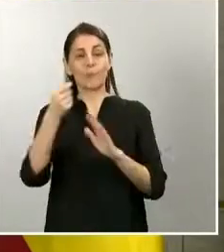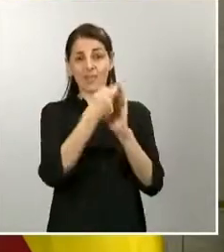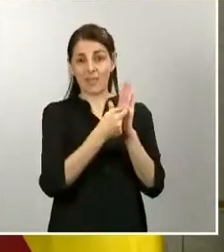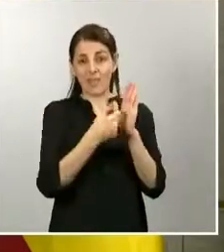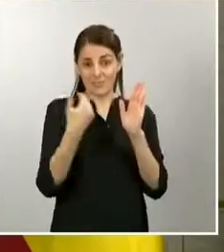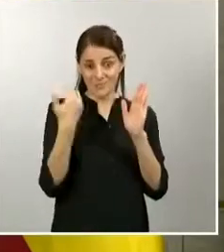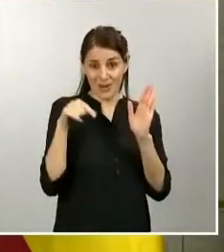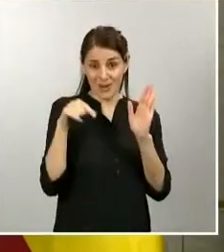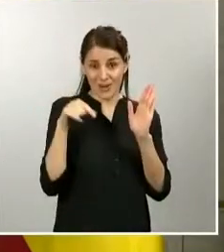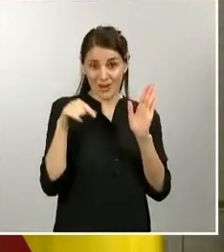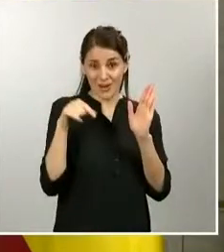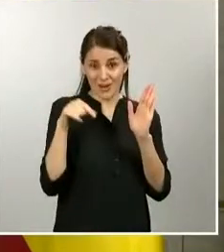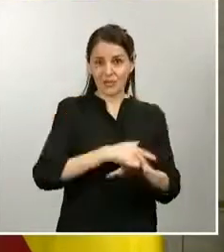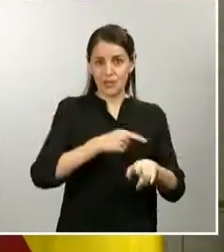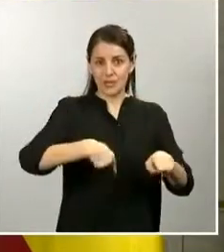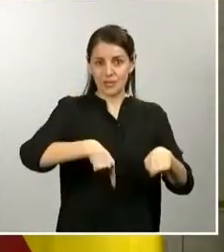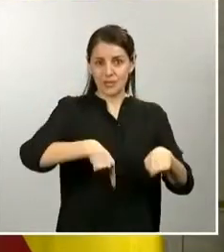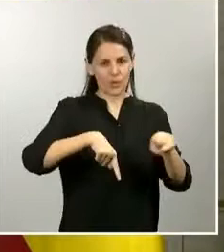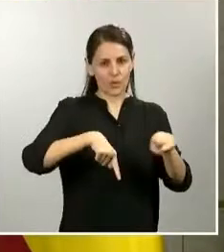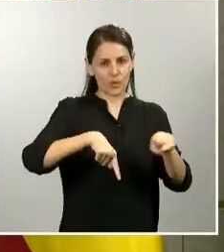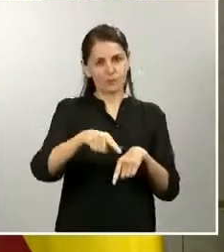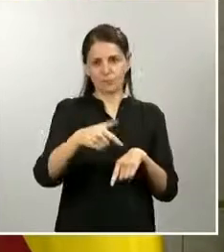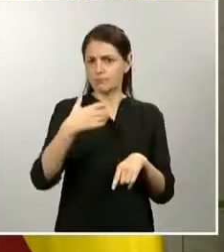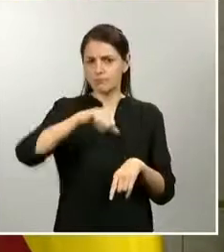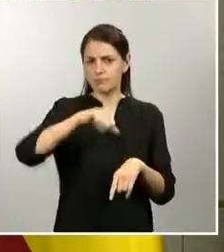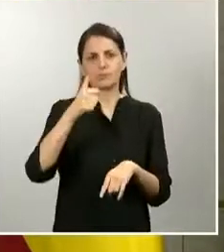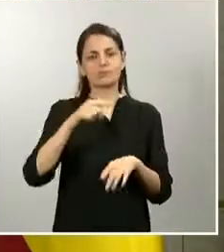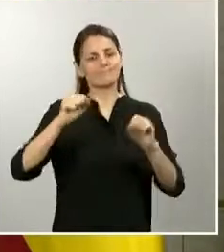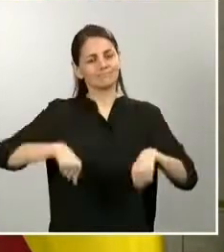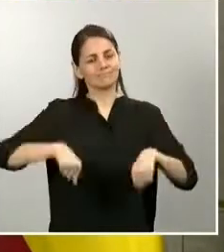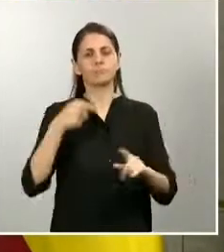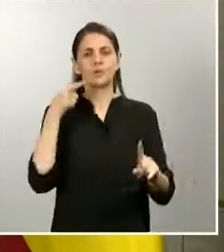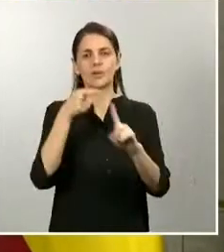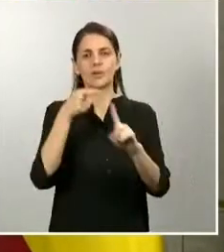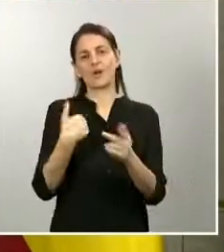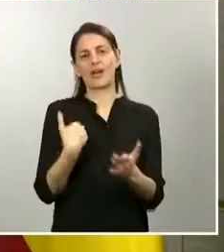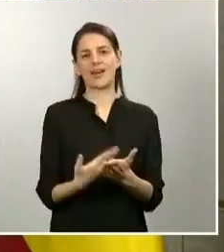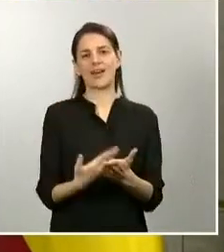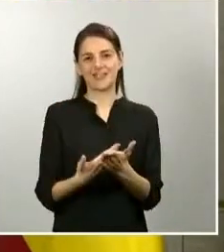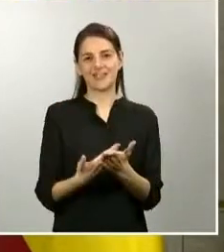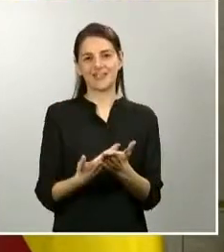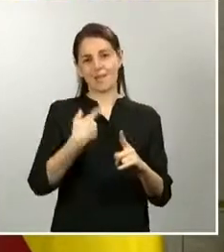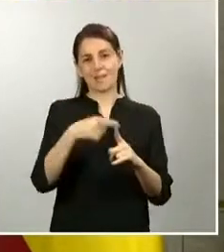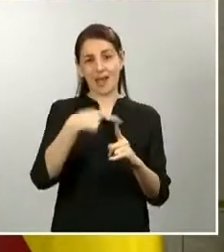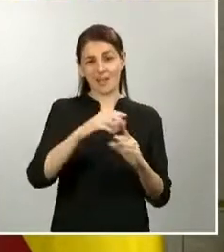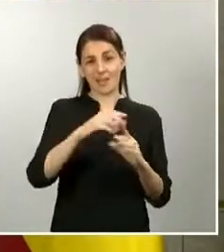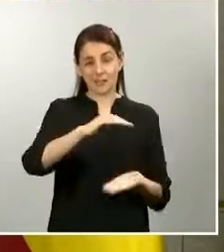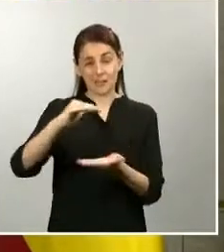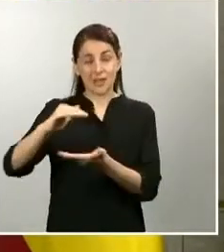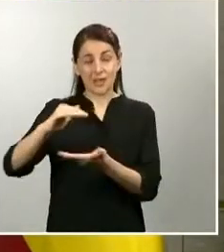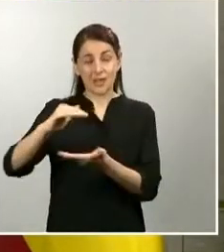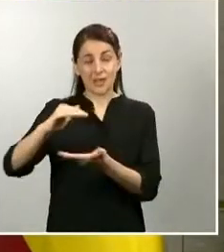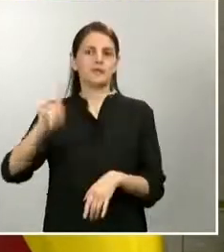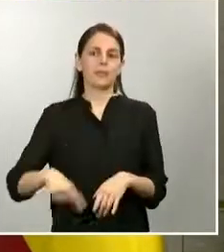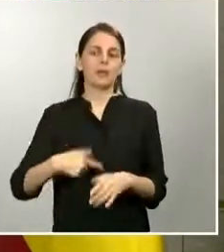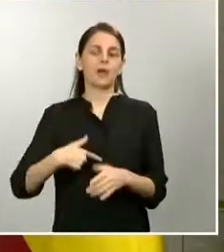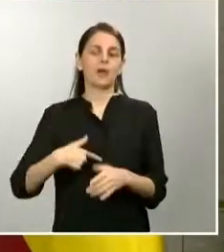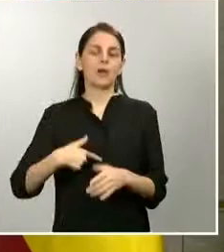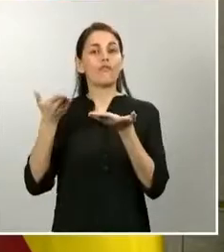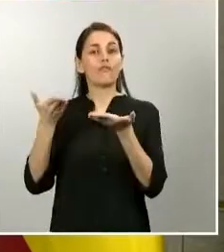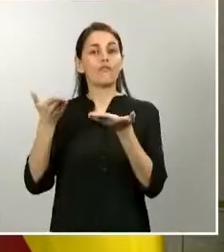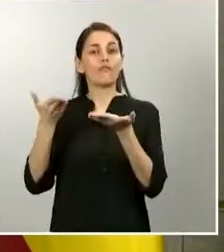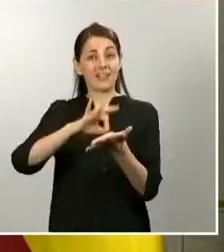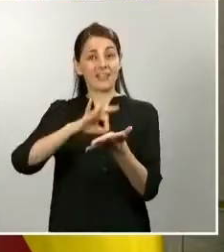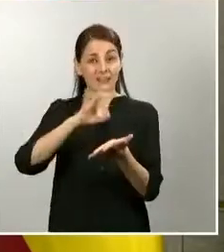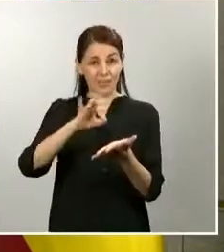transporte de mercancías, para tratar de ajustar la oferta de servicios al transporte a la demanda de